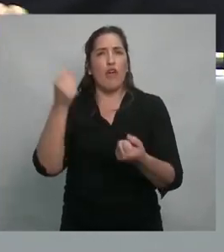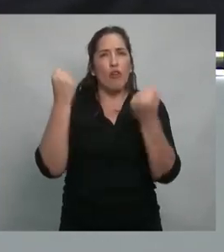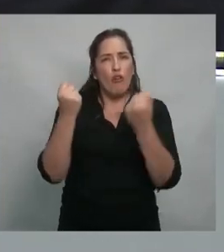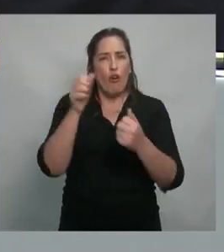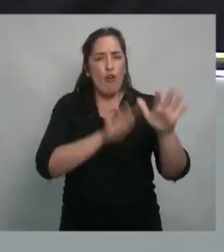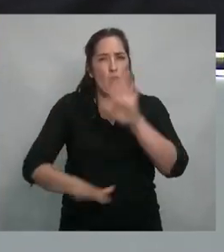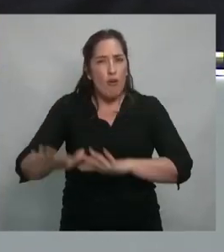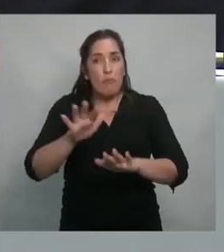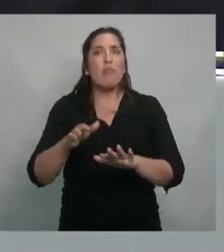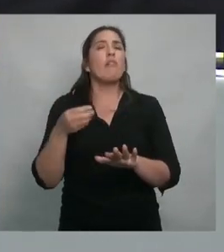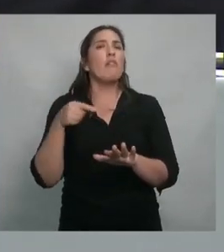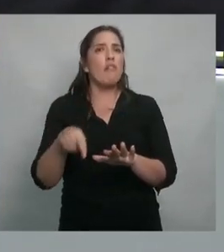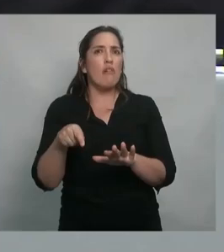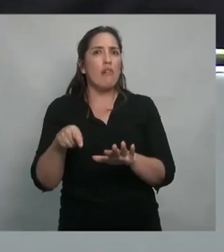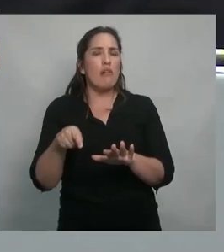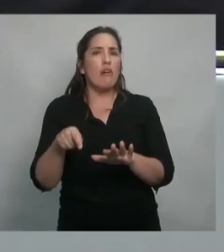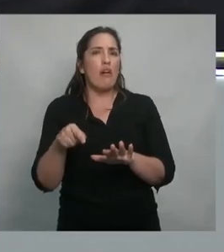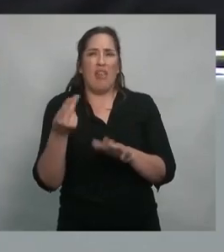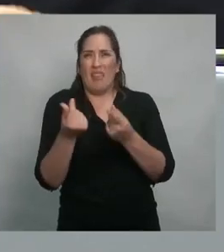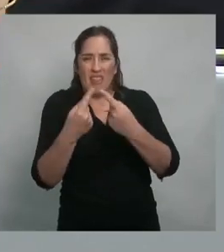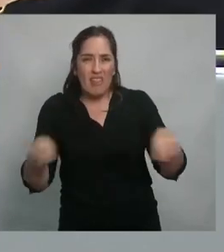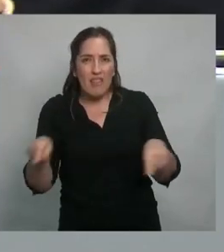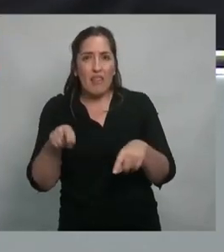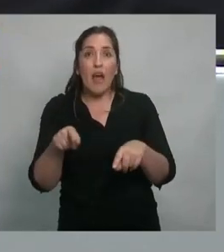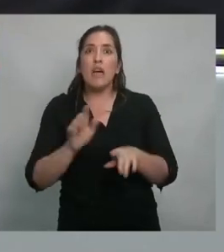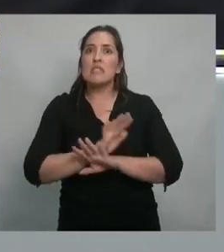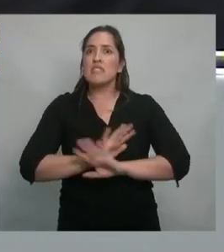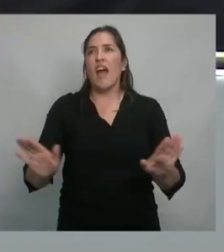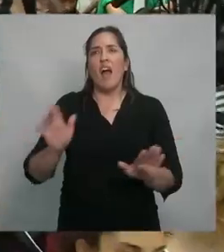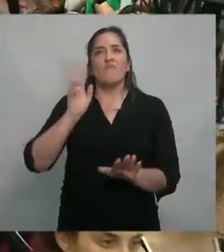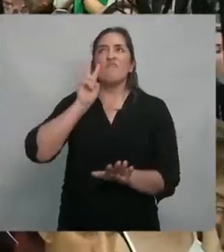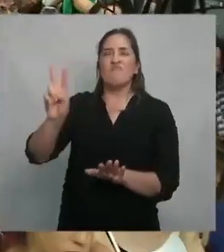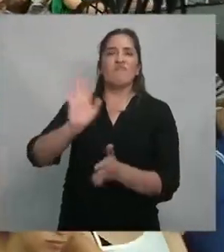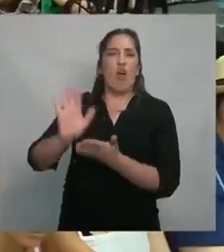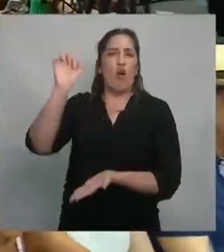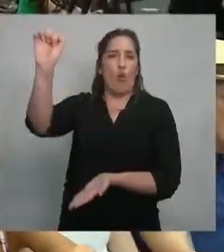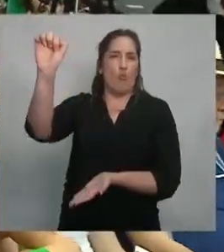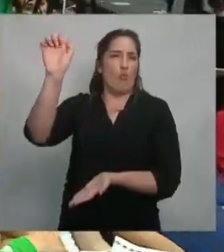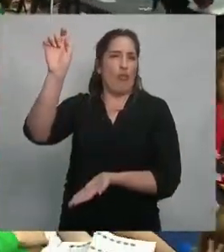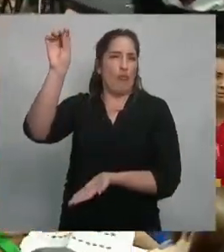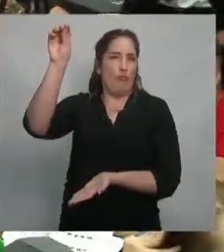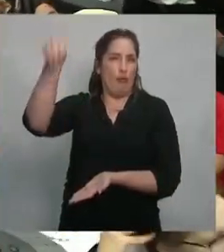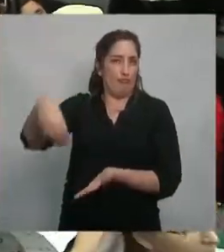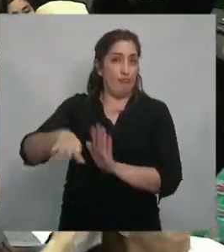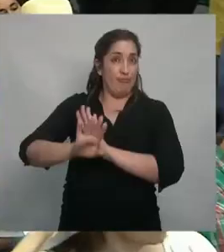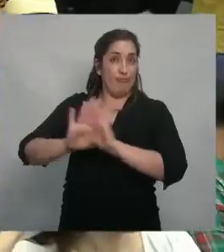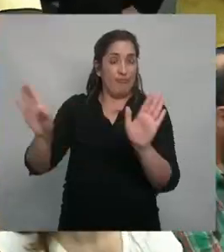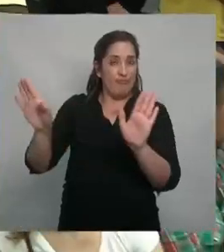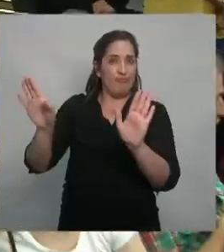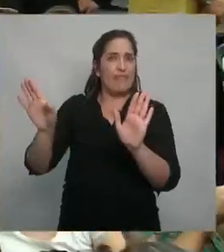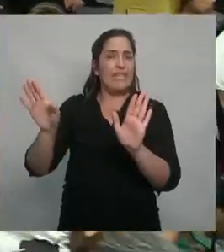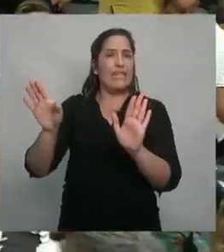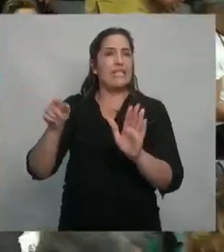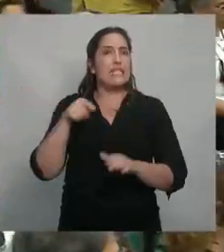terminada la amenaza del comunismo, el Estado de bienestar era demasiado